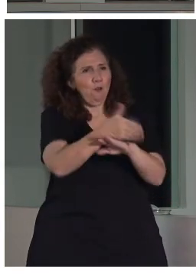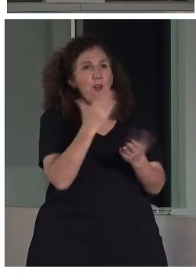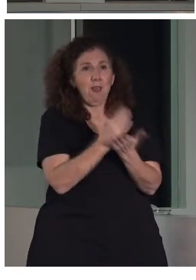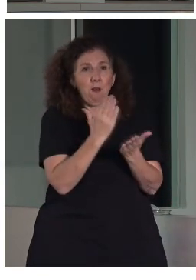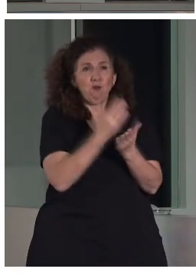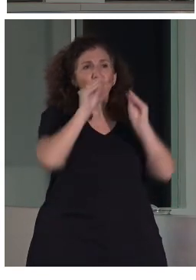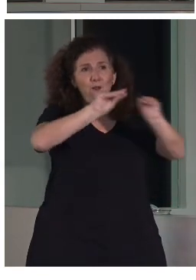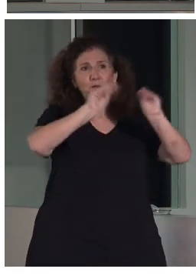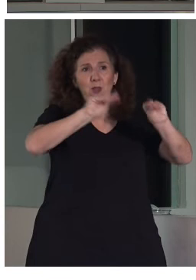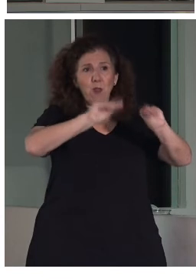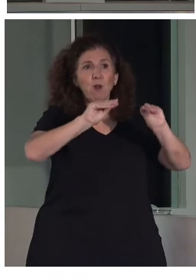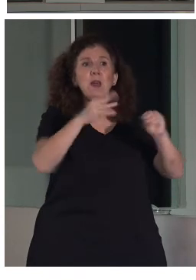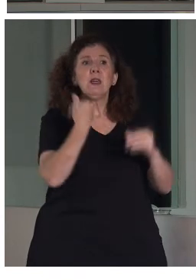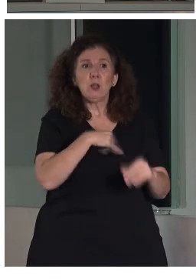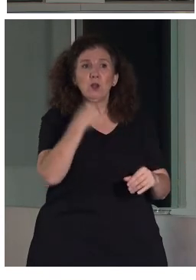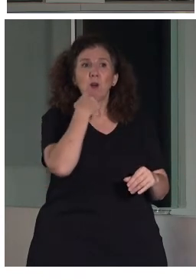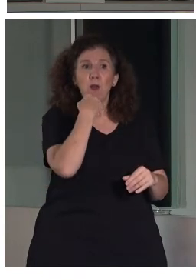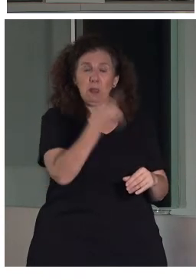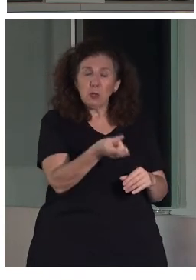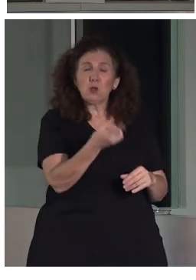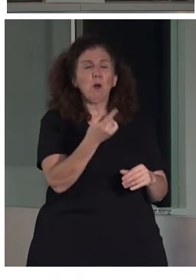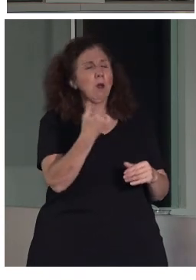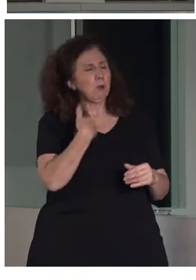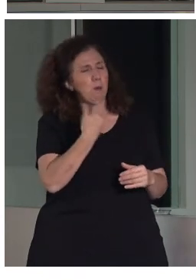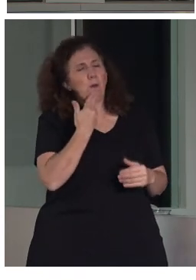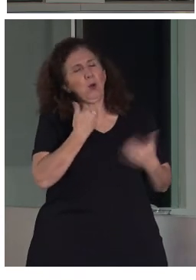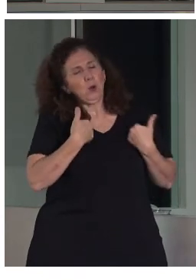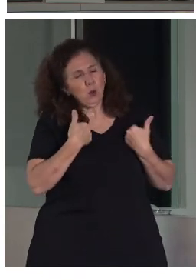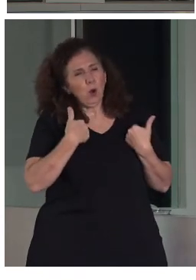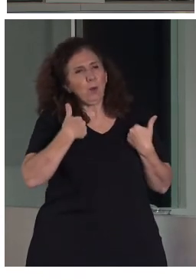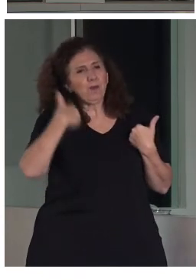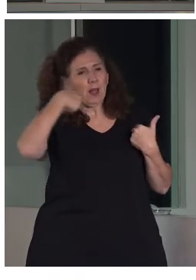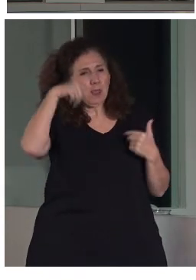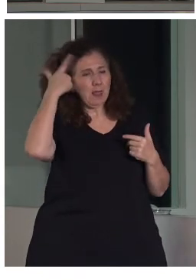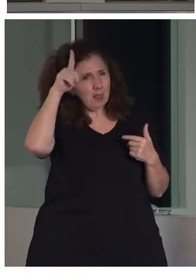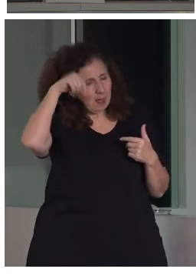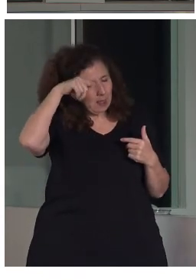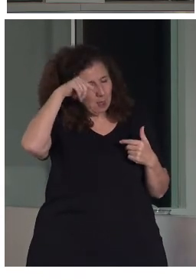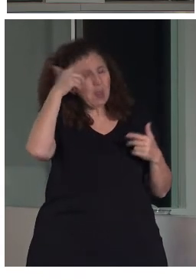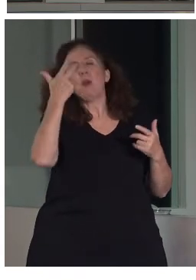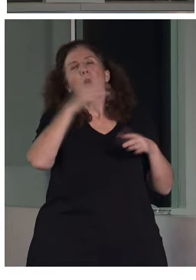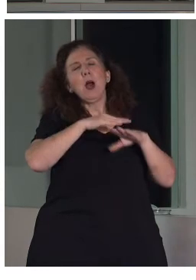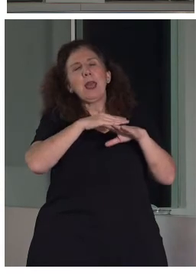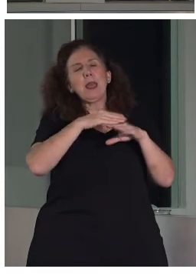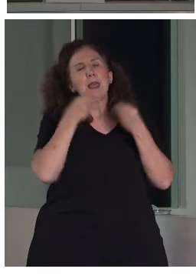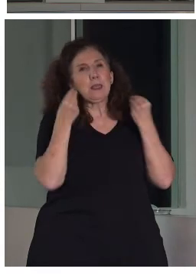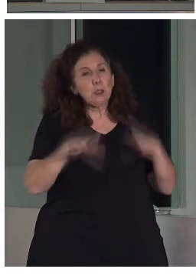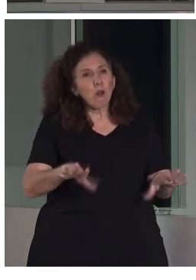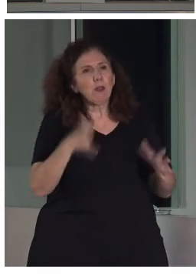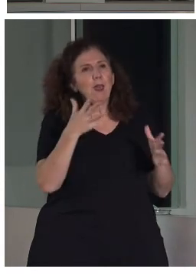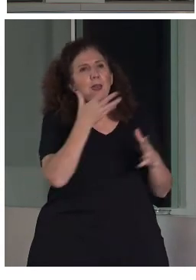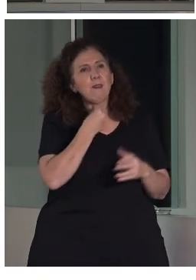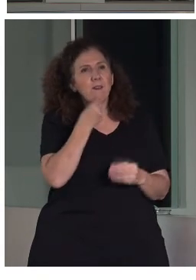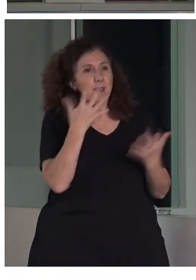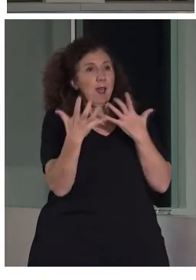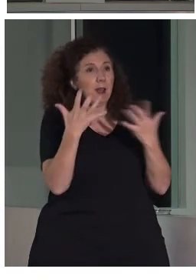en algunas exposiciones, y soy licenciado o licenciada en Historia del Arte o Bellas Artes, pues resulta que